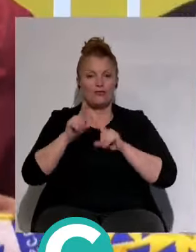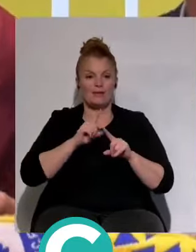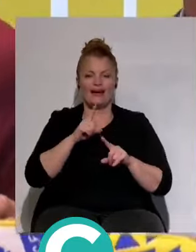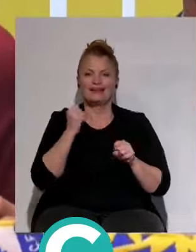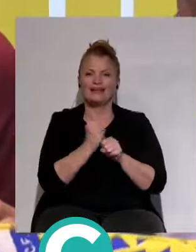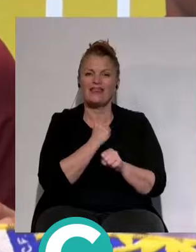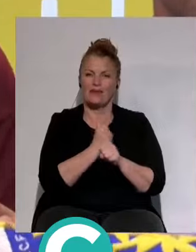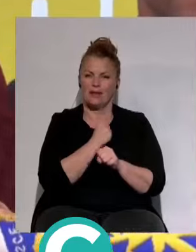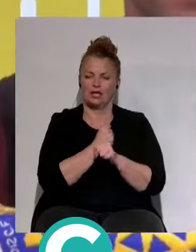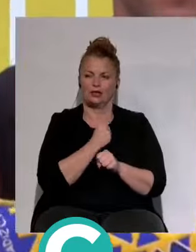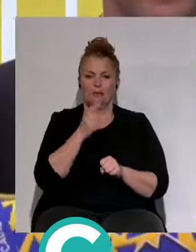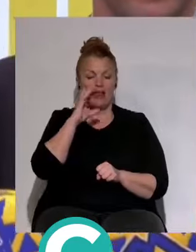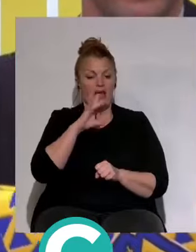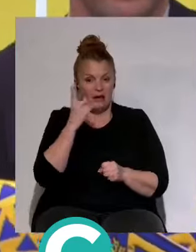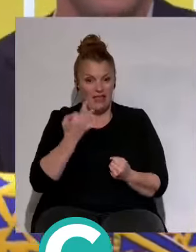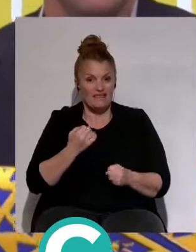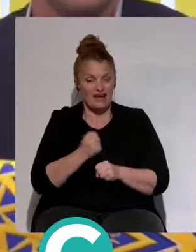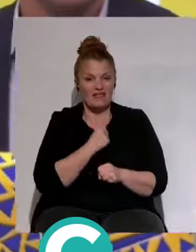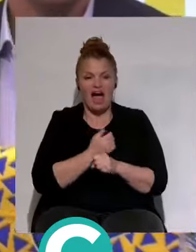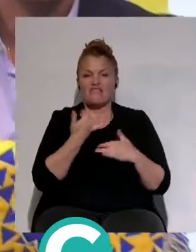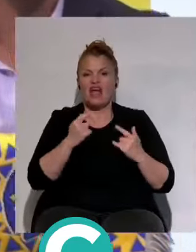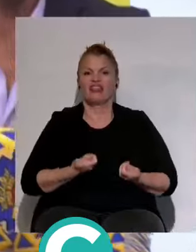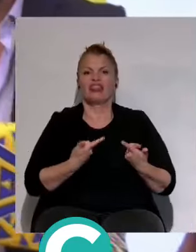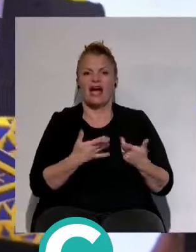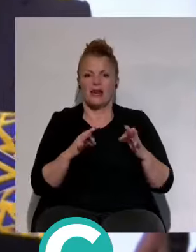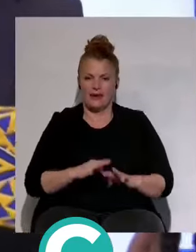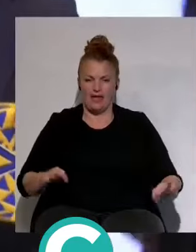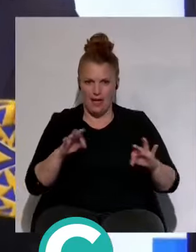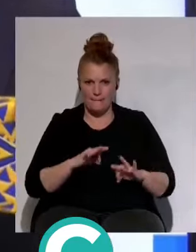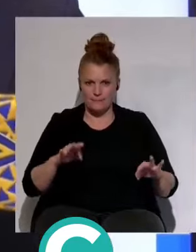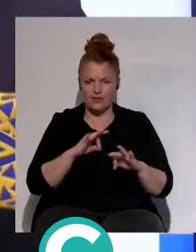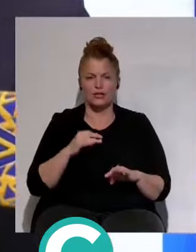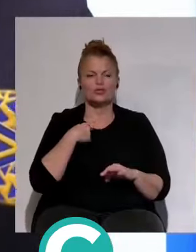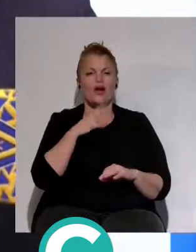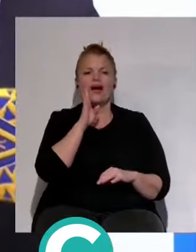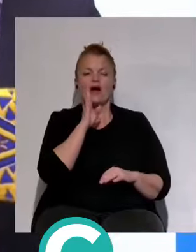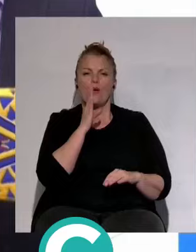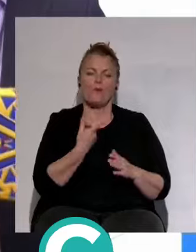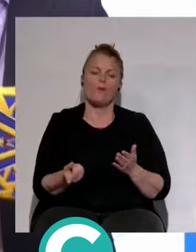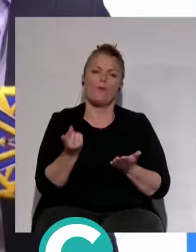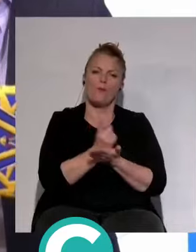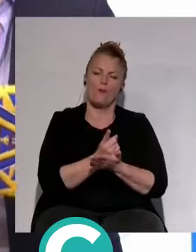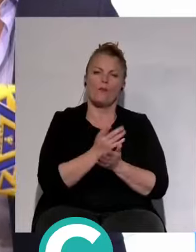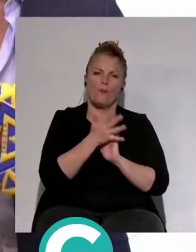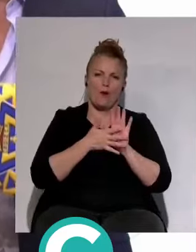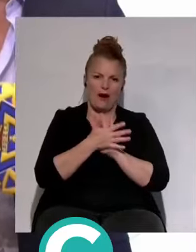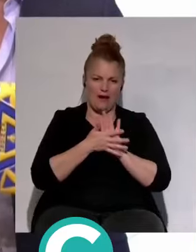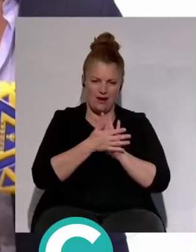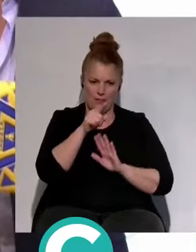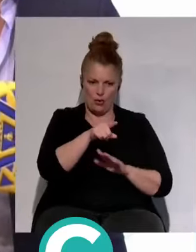parecían, creíamos que iban a rendir y no han aportado absolutamente nada. Y ojo, también podríamos decir... Volvemos a la plantilla, pero vamos a ver en Sergio.